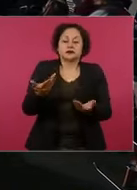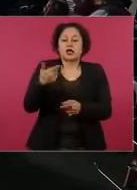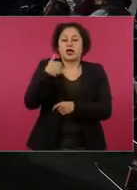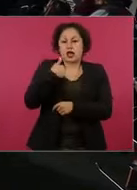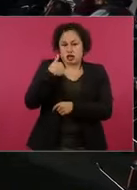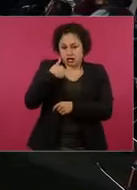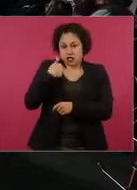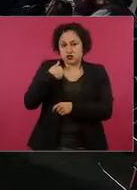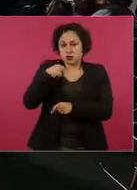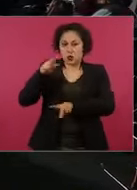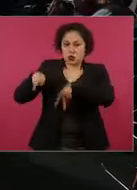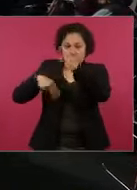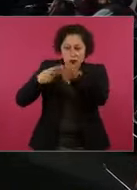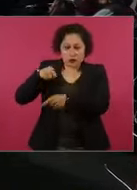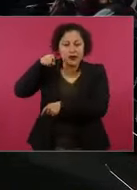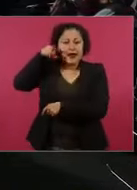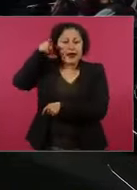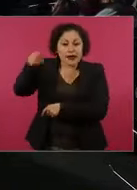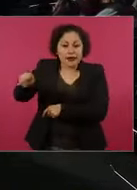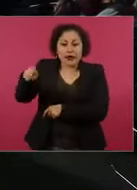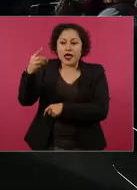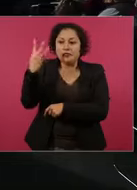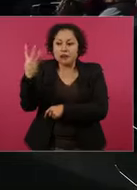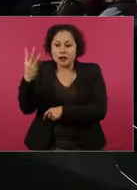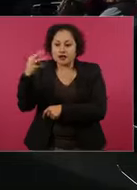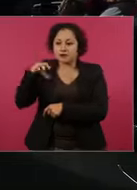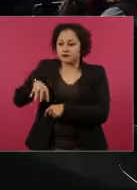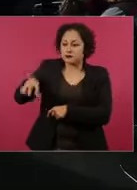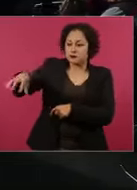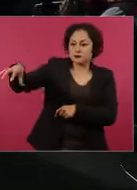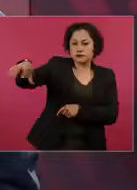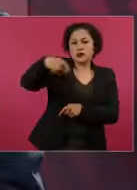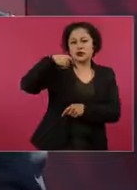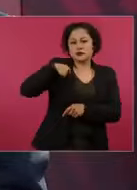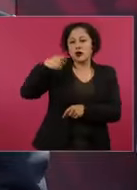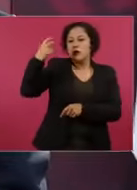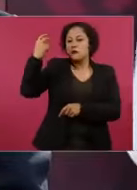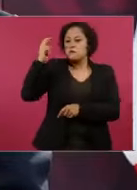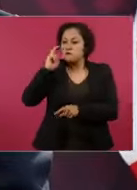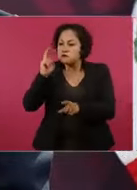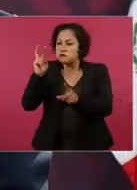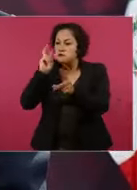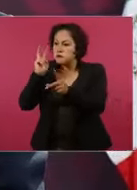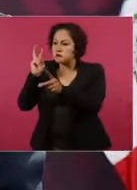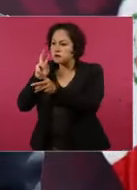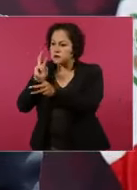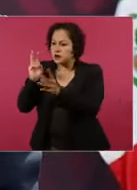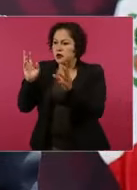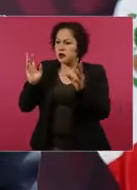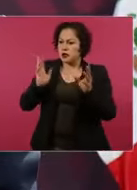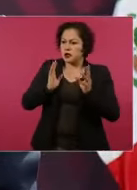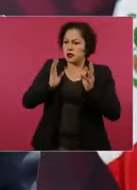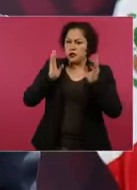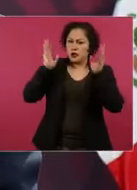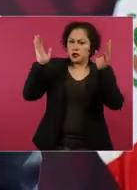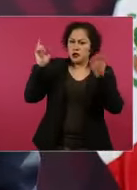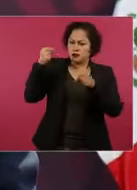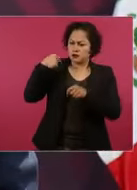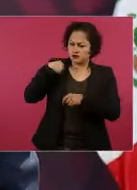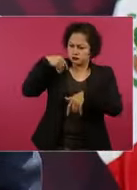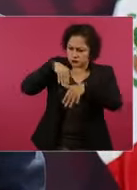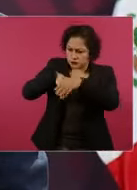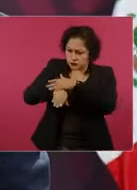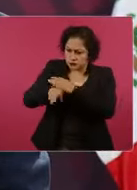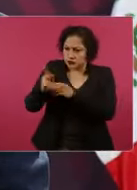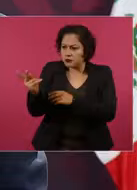hay y en los tres que visité no había pediatras. Y así,